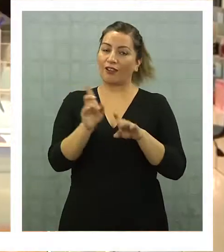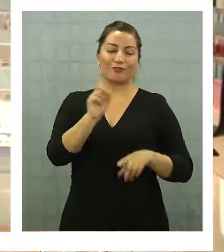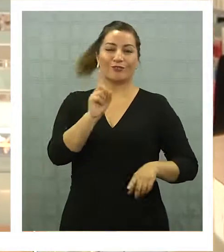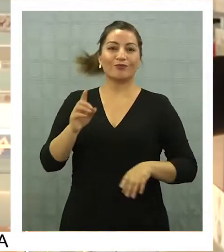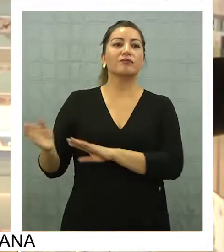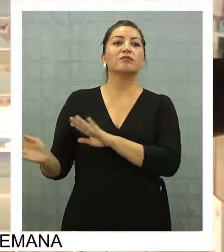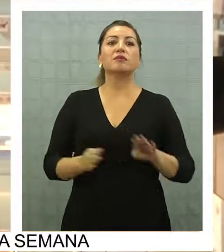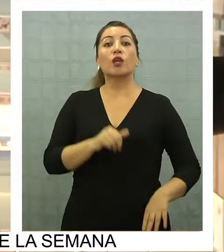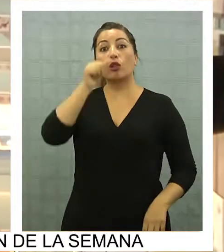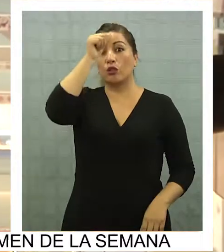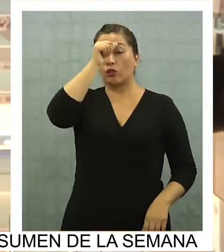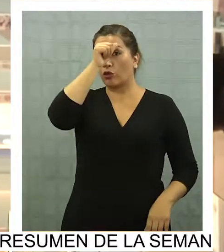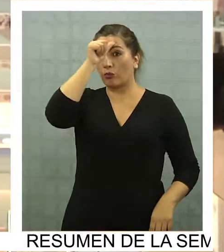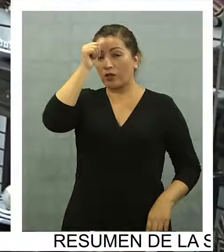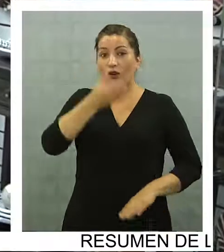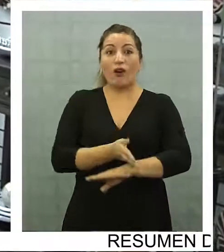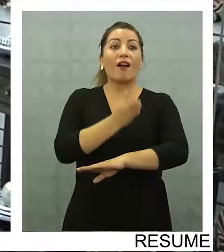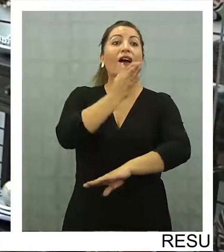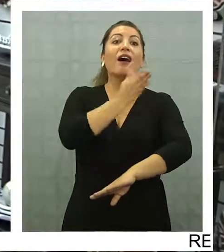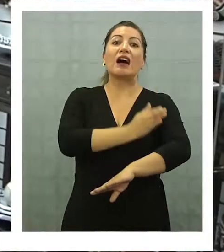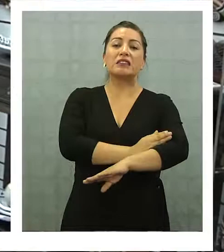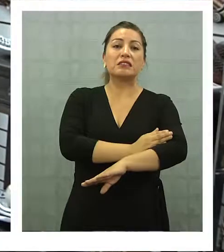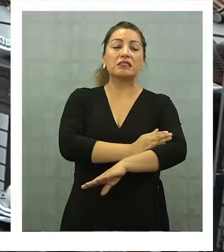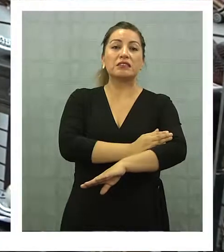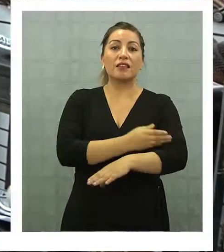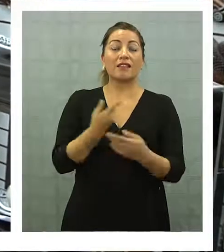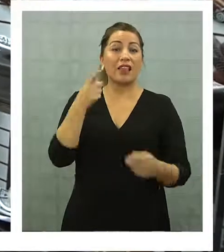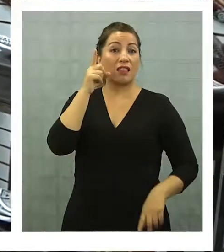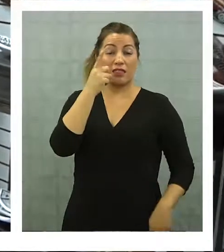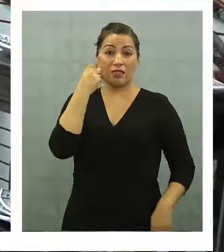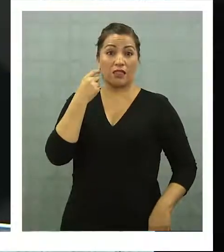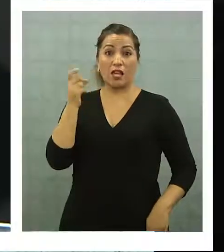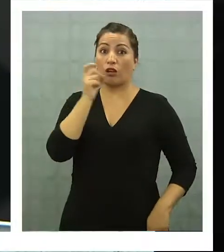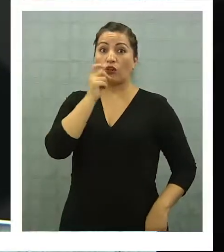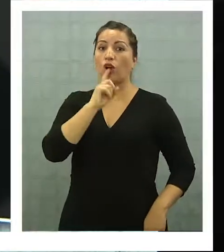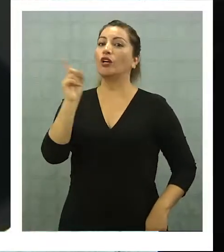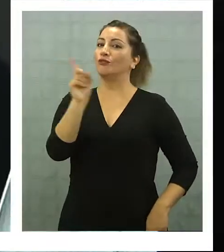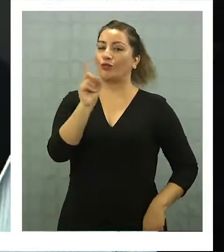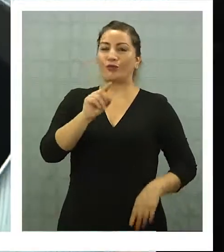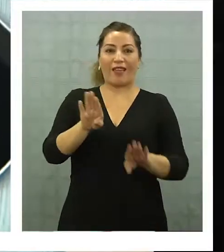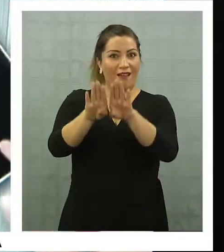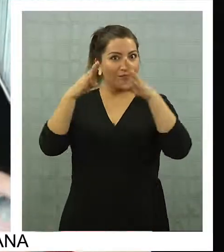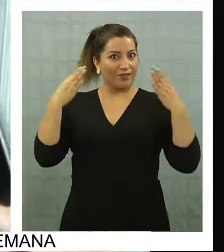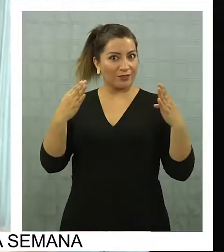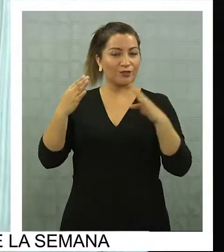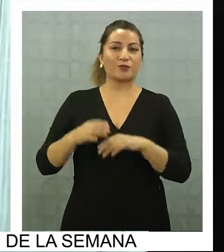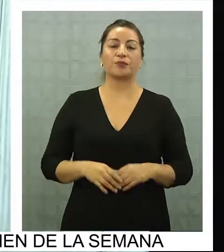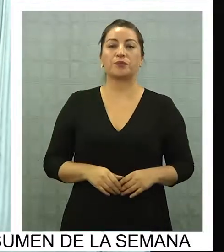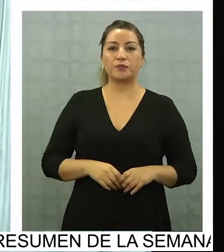Los domingos previos a cada feriado serán especiales, ya que se abrirá todo el recinto.